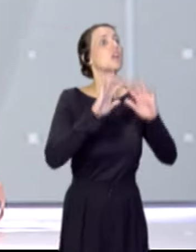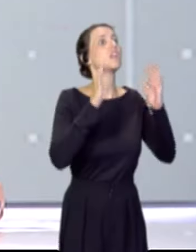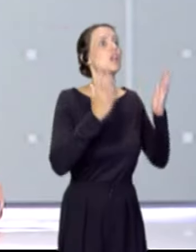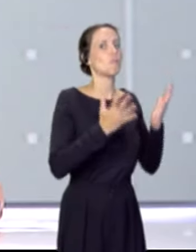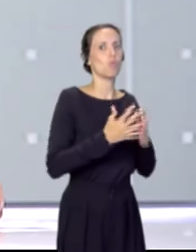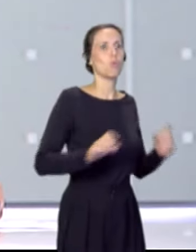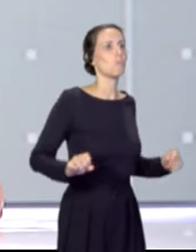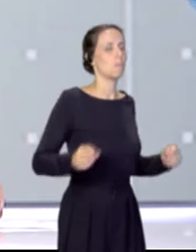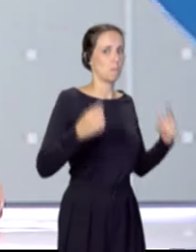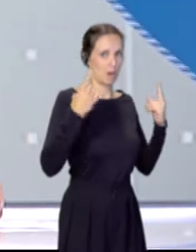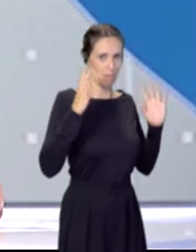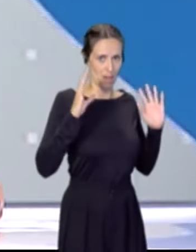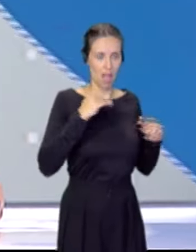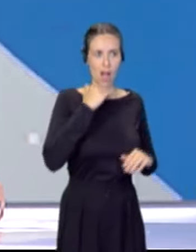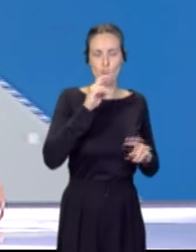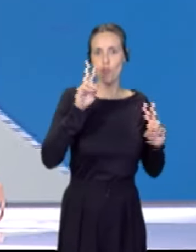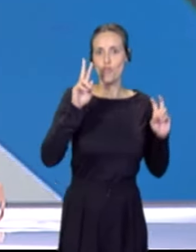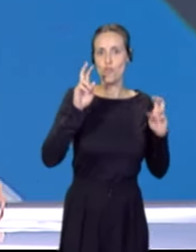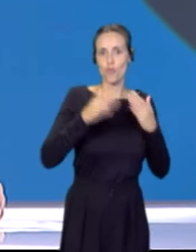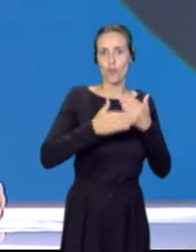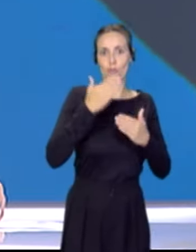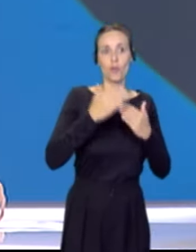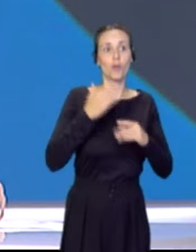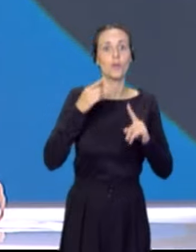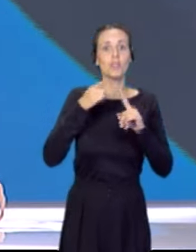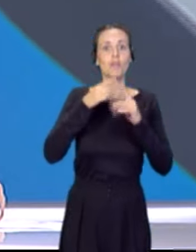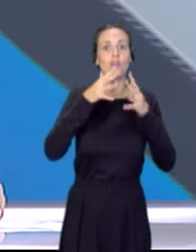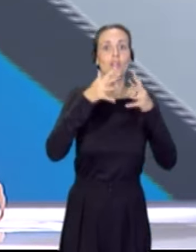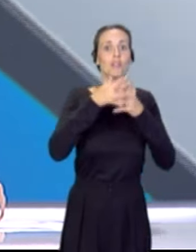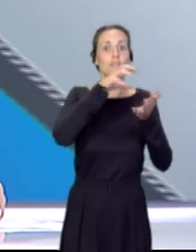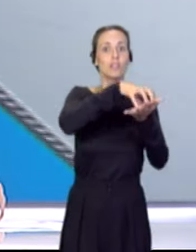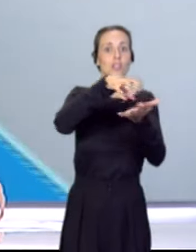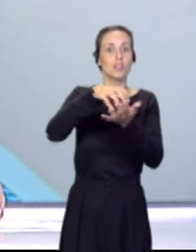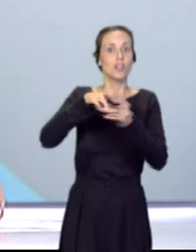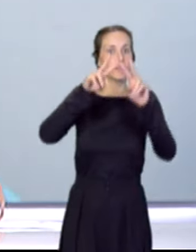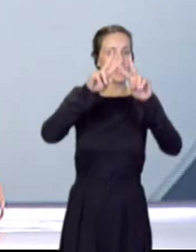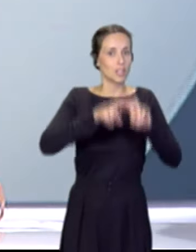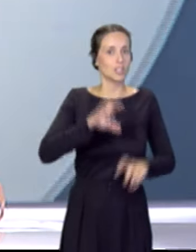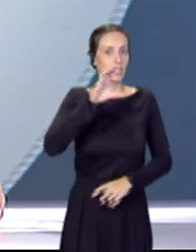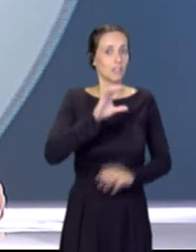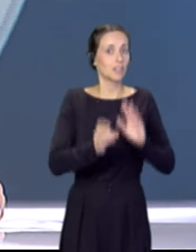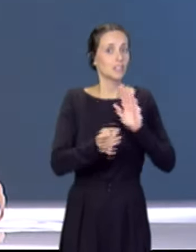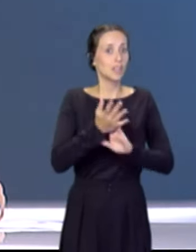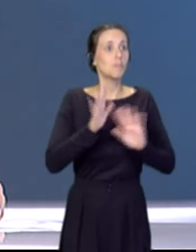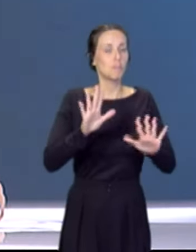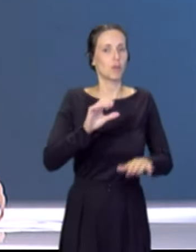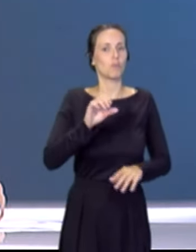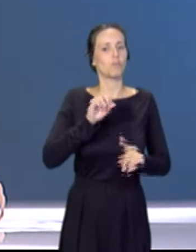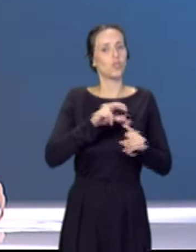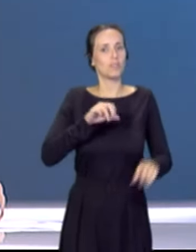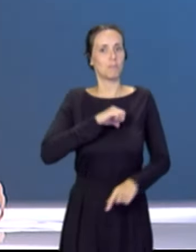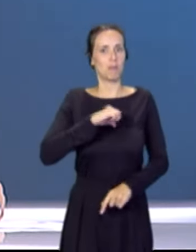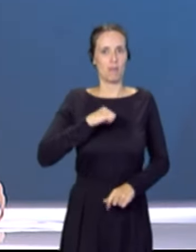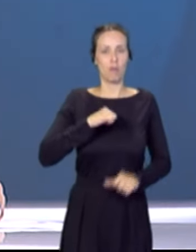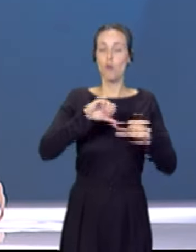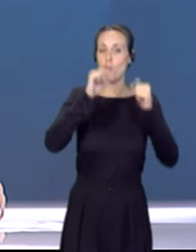a hablar de una vía innovadora además para la creación de infraestructuras de investigación científica desde la iniciativa privada. Esto es un nuevo modelo de negocio que